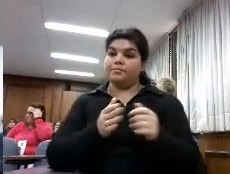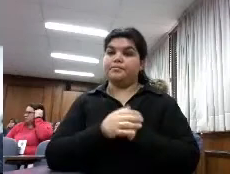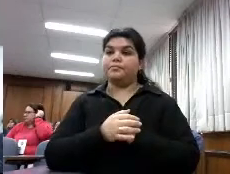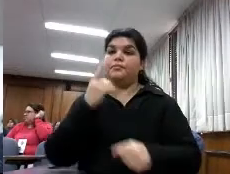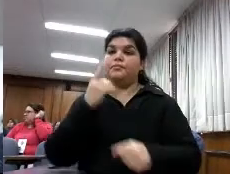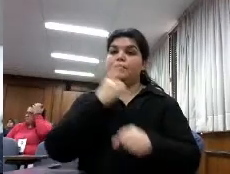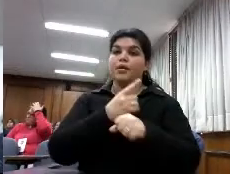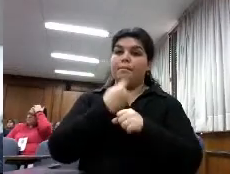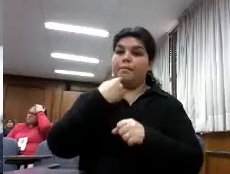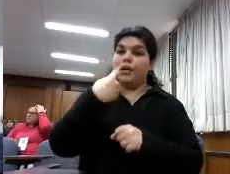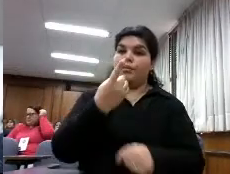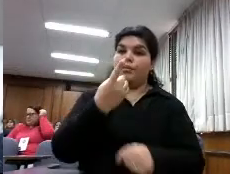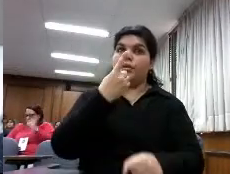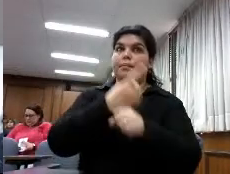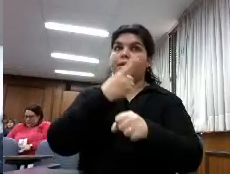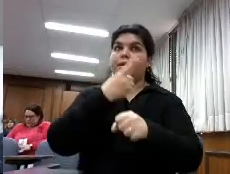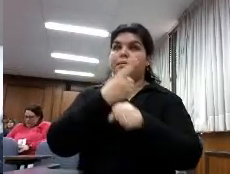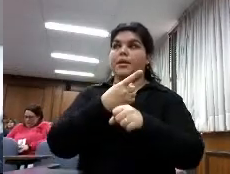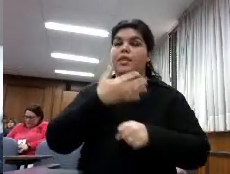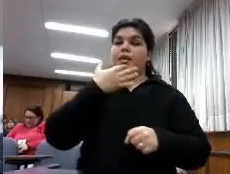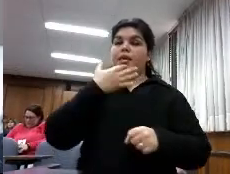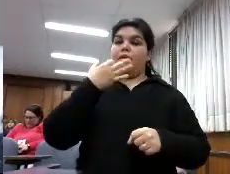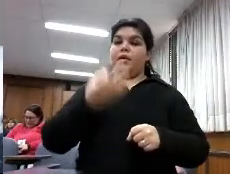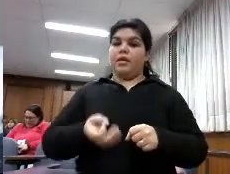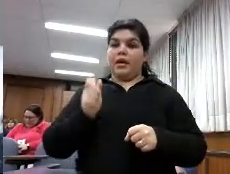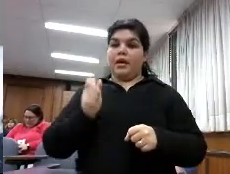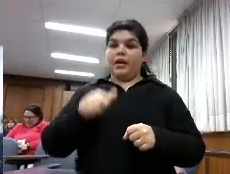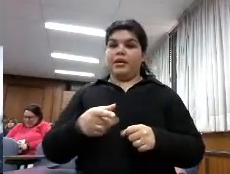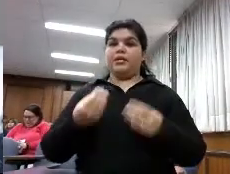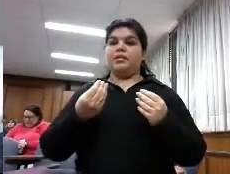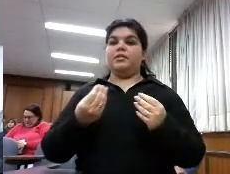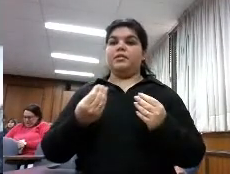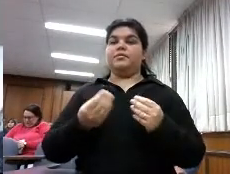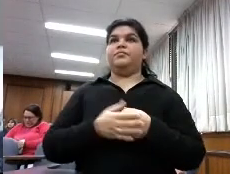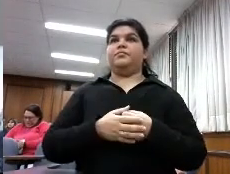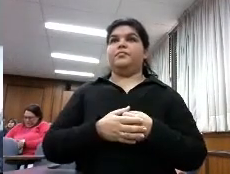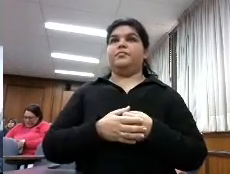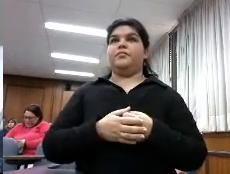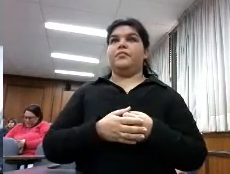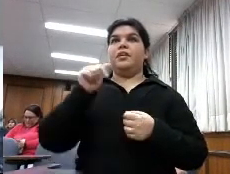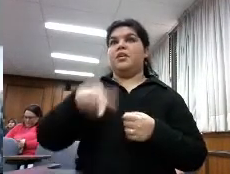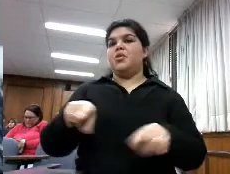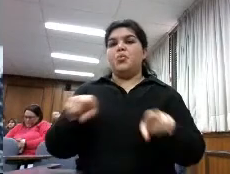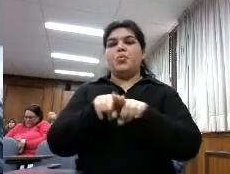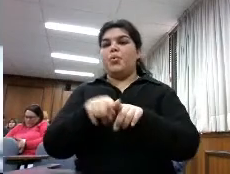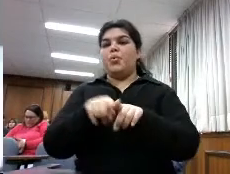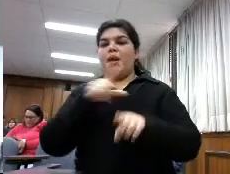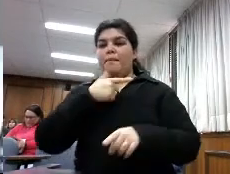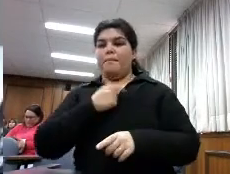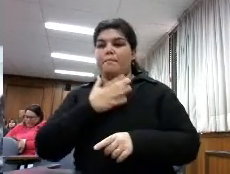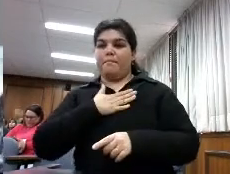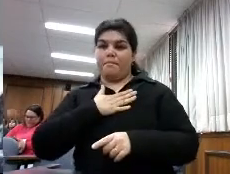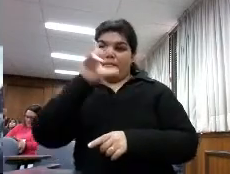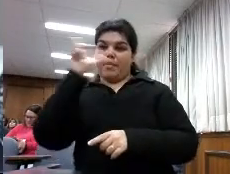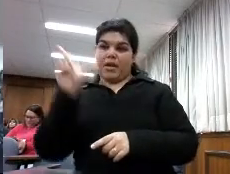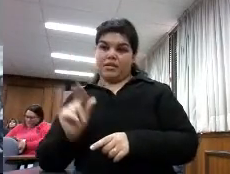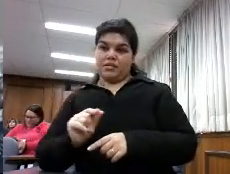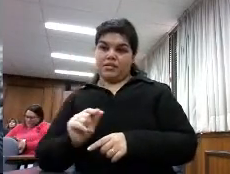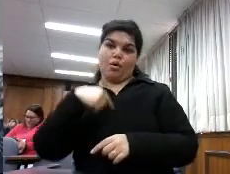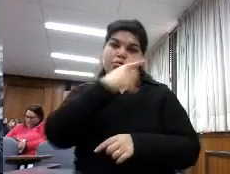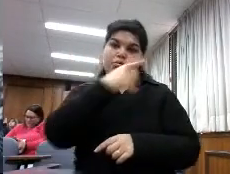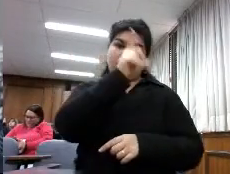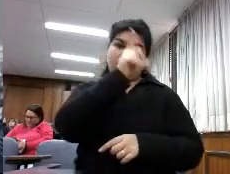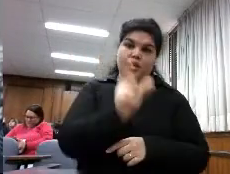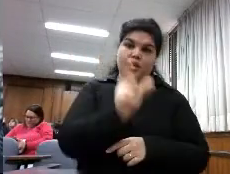se concibe las encuestas que hasta ahora se hacen de hábitos de lectura tanto en mi país como en los demás países todavía no han